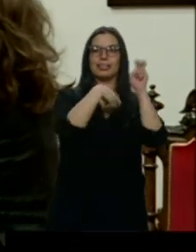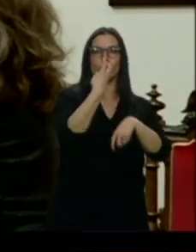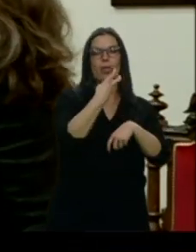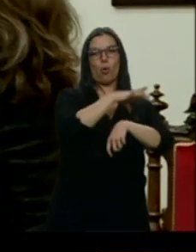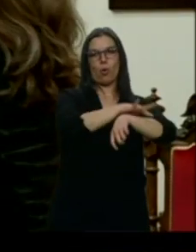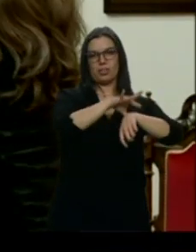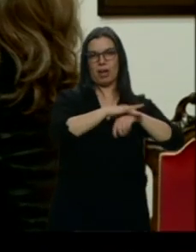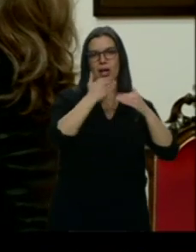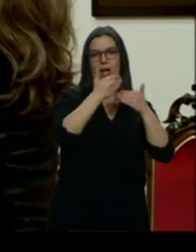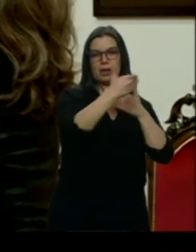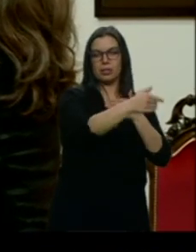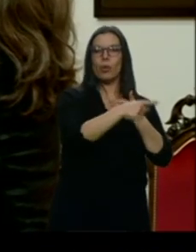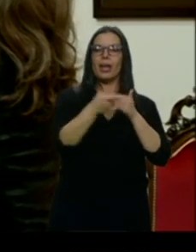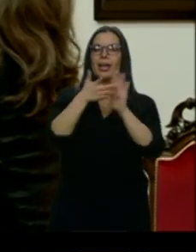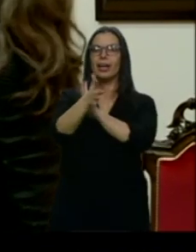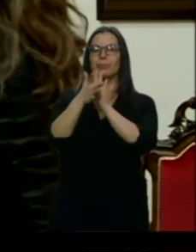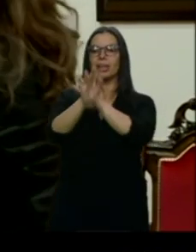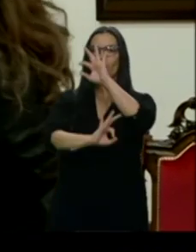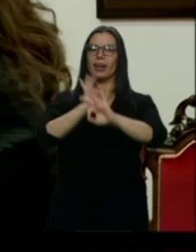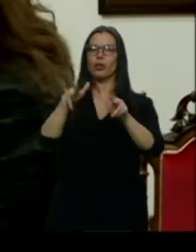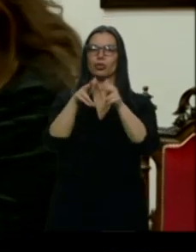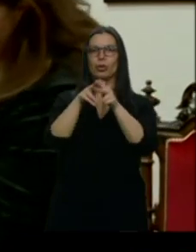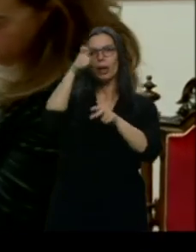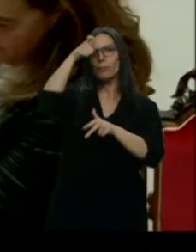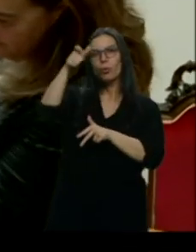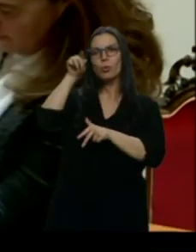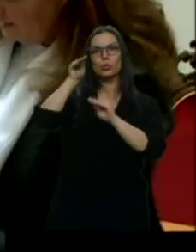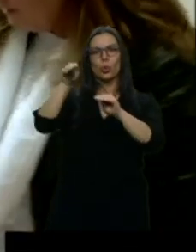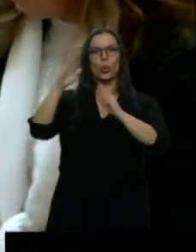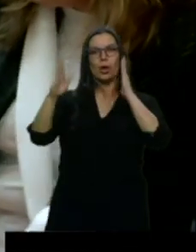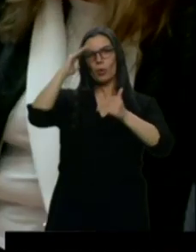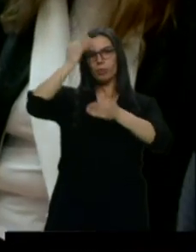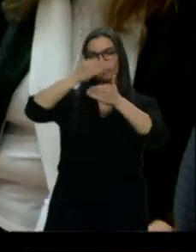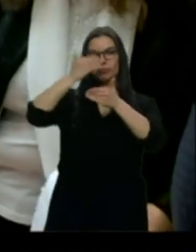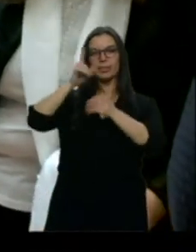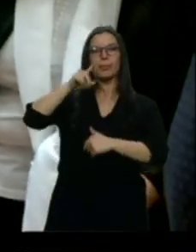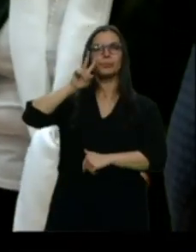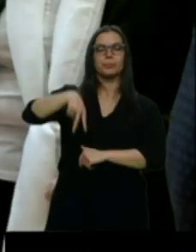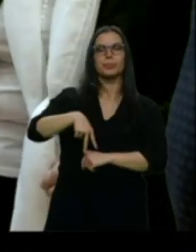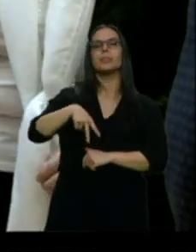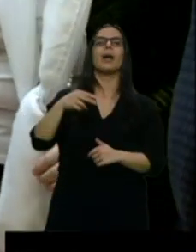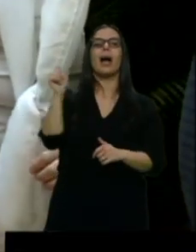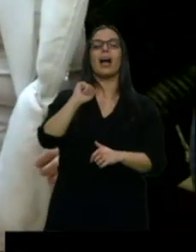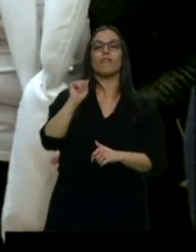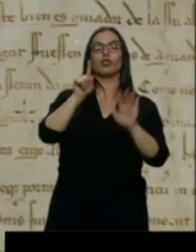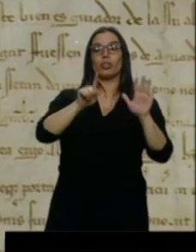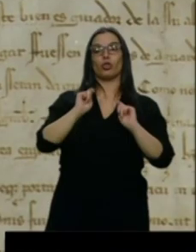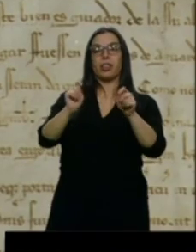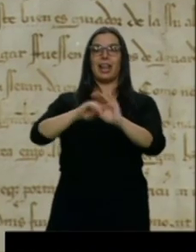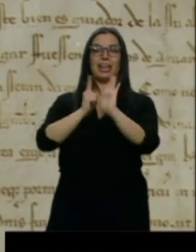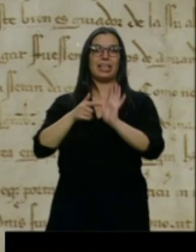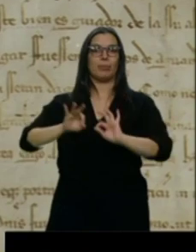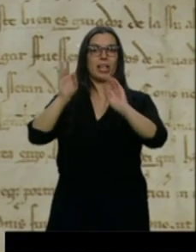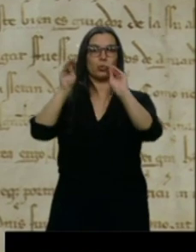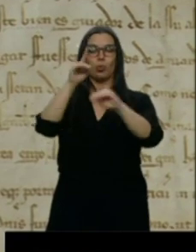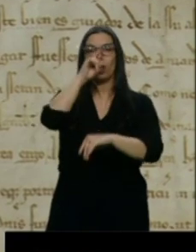sobre la organización social de esta localidad en el Medievo, reconoce la vigencia del fuero que concedió a la villa Alfonso VII en 1123 y